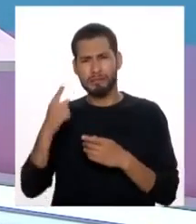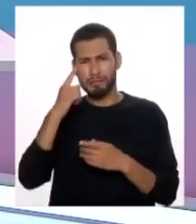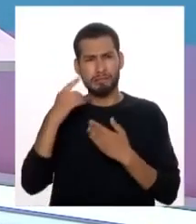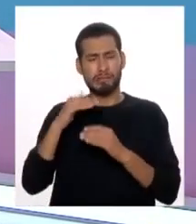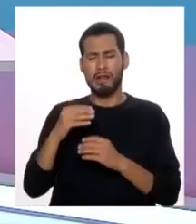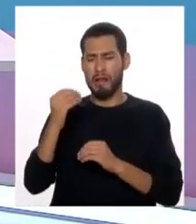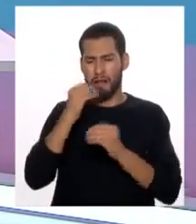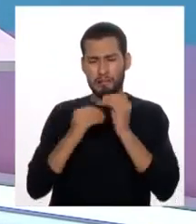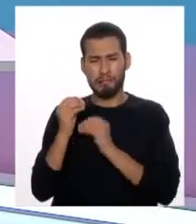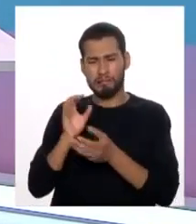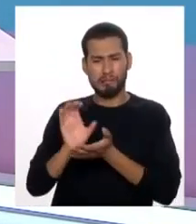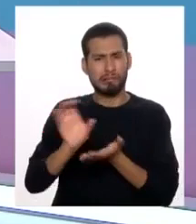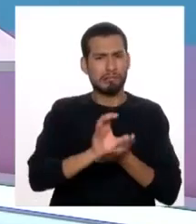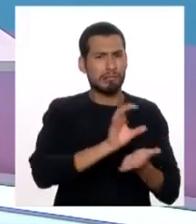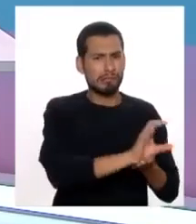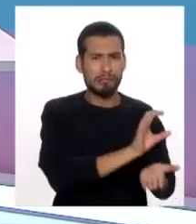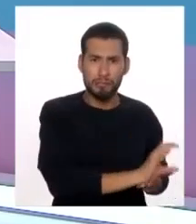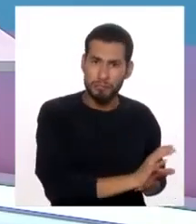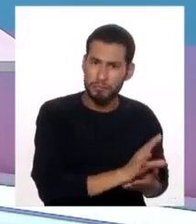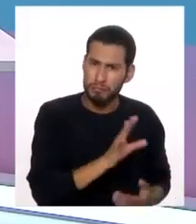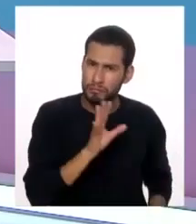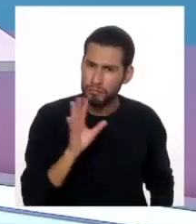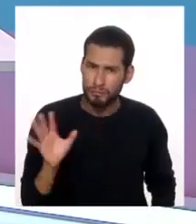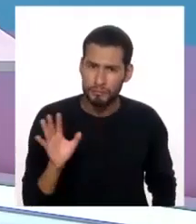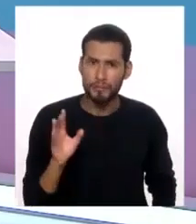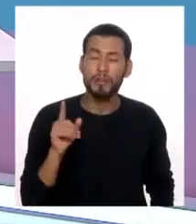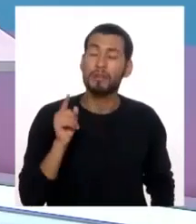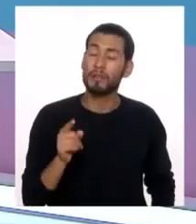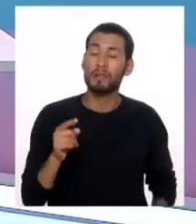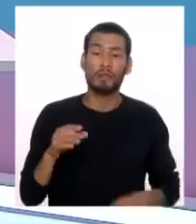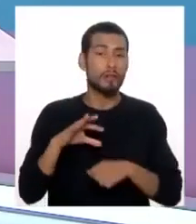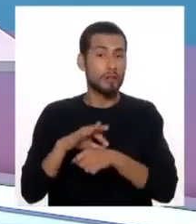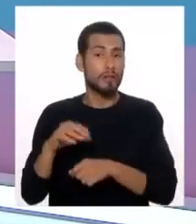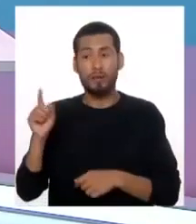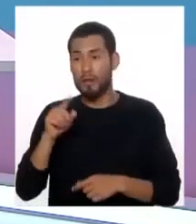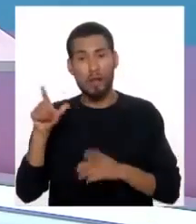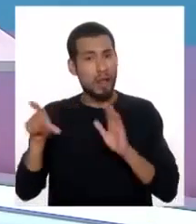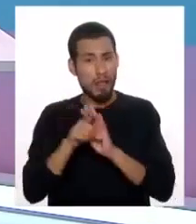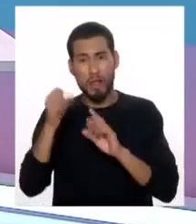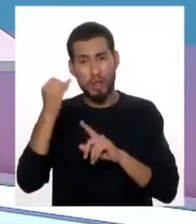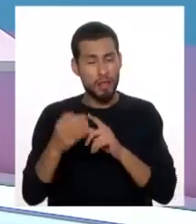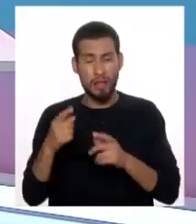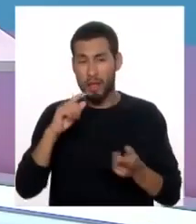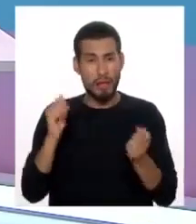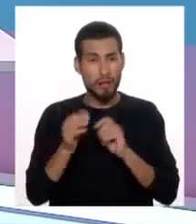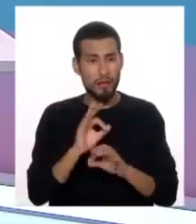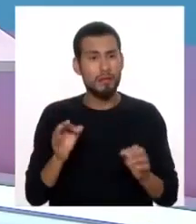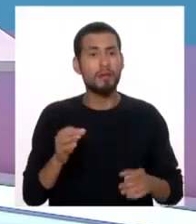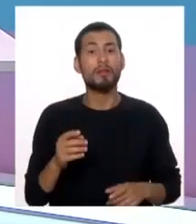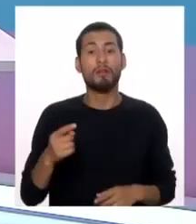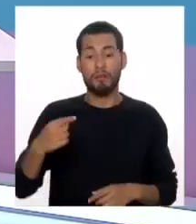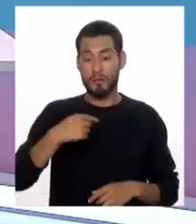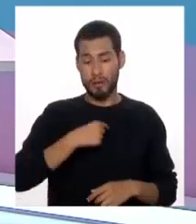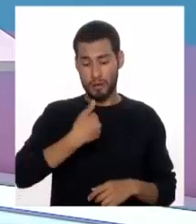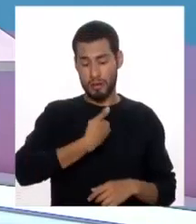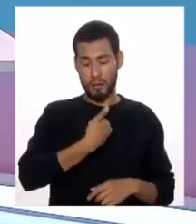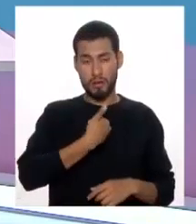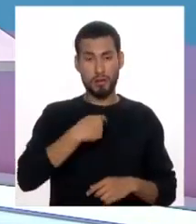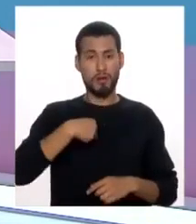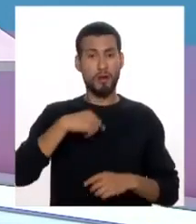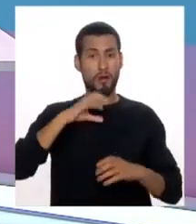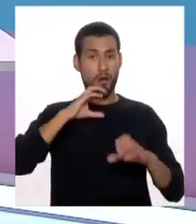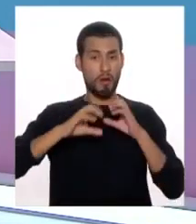con el alimento. Por eso es que si ni los octógonos, ni las leyes, ni nada va a cambiar cuando tu lenguaje